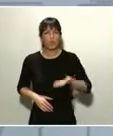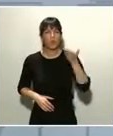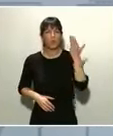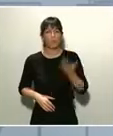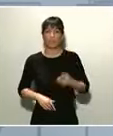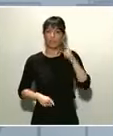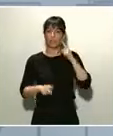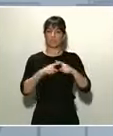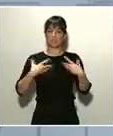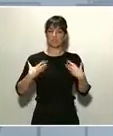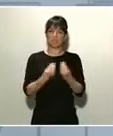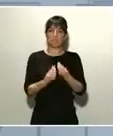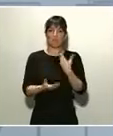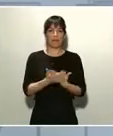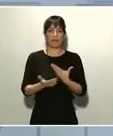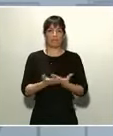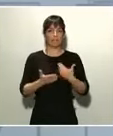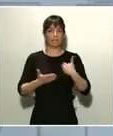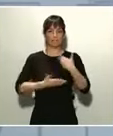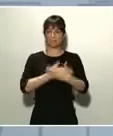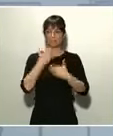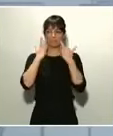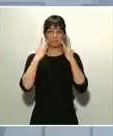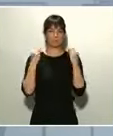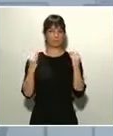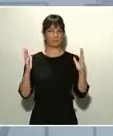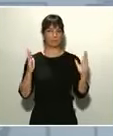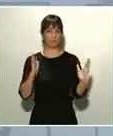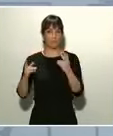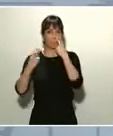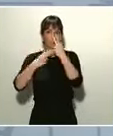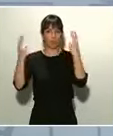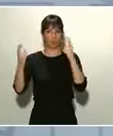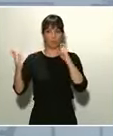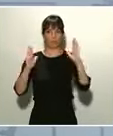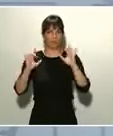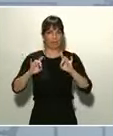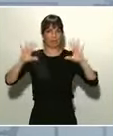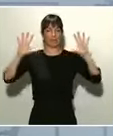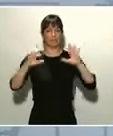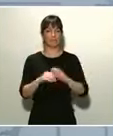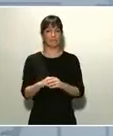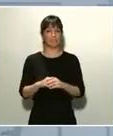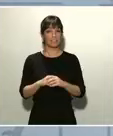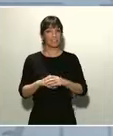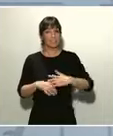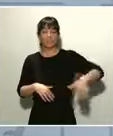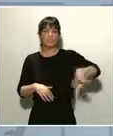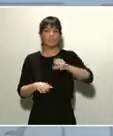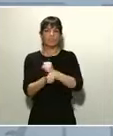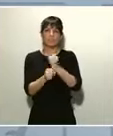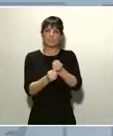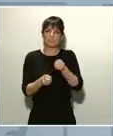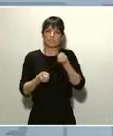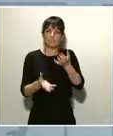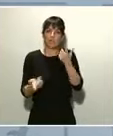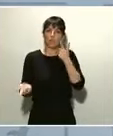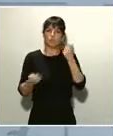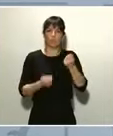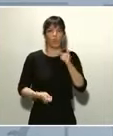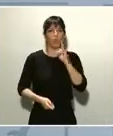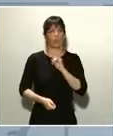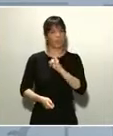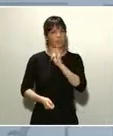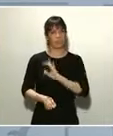y el orden público en estos momentos tan críticos. Y todos ellos están realizando una labor informativa y de control encomiable. En